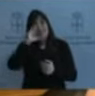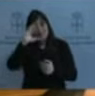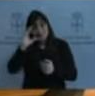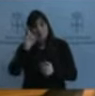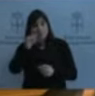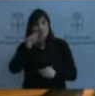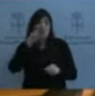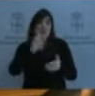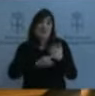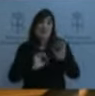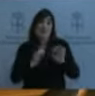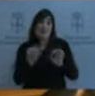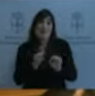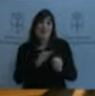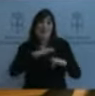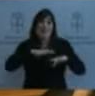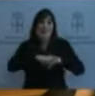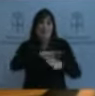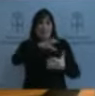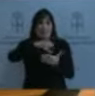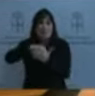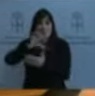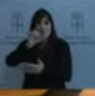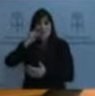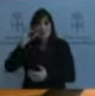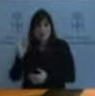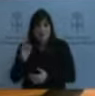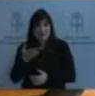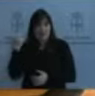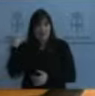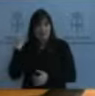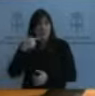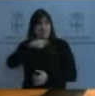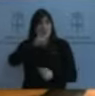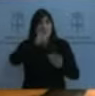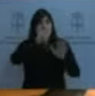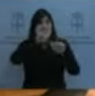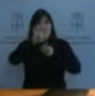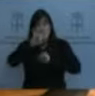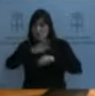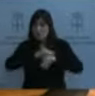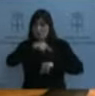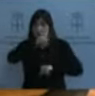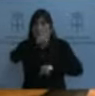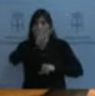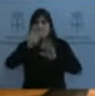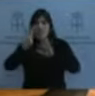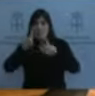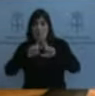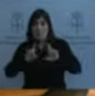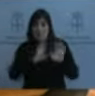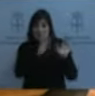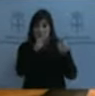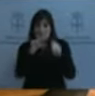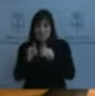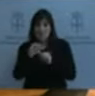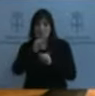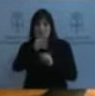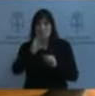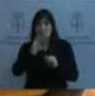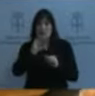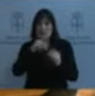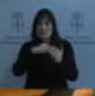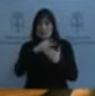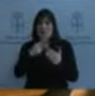pasado, esa red atendió a 1.049 empresas. Y también, en 2017, el IDEPA apoyó 56 proyectos de